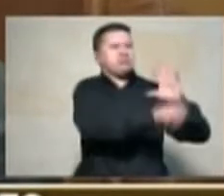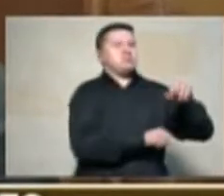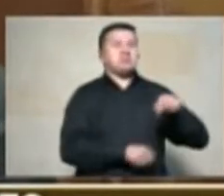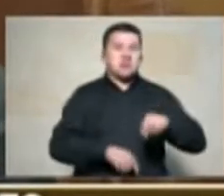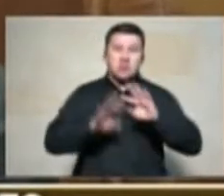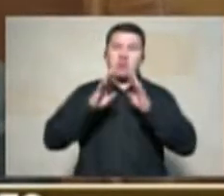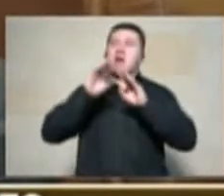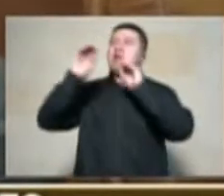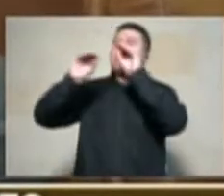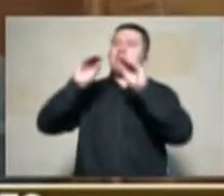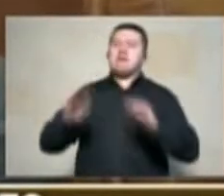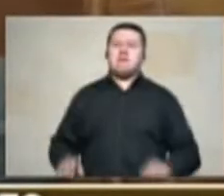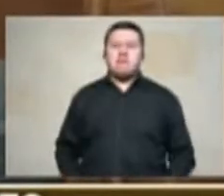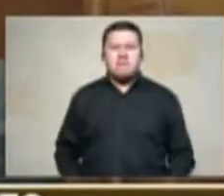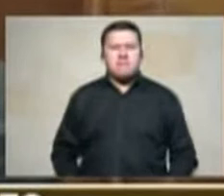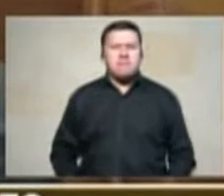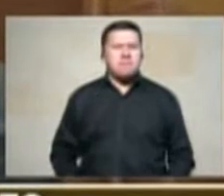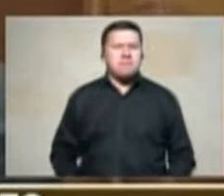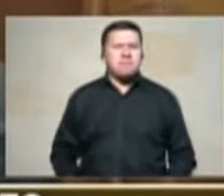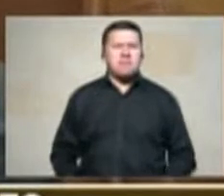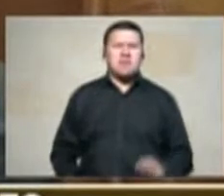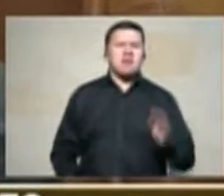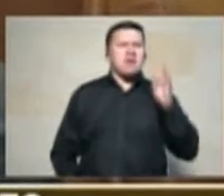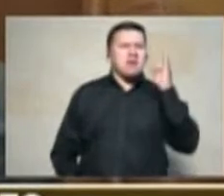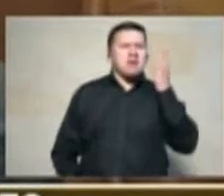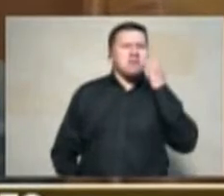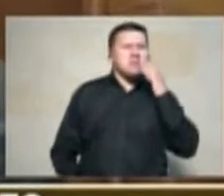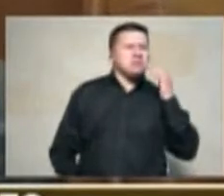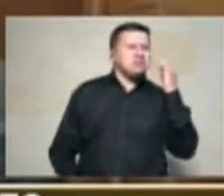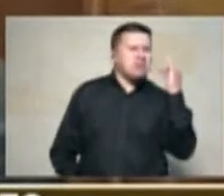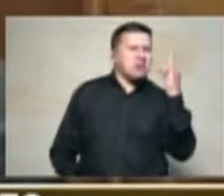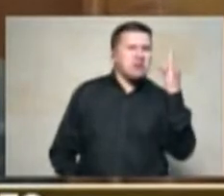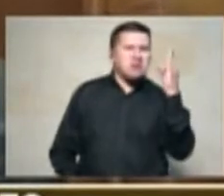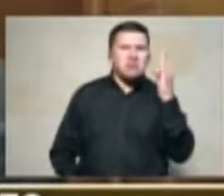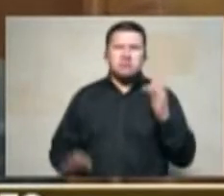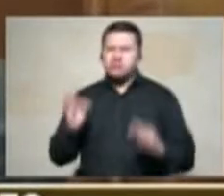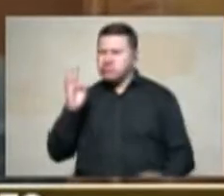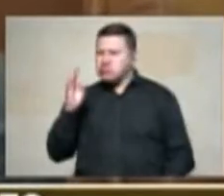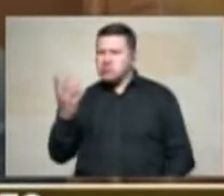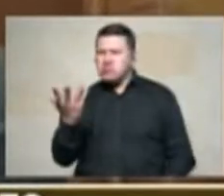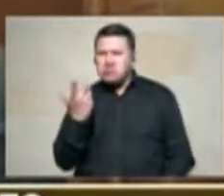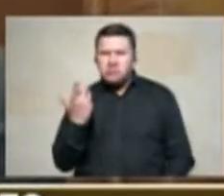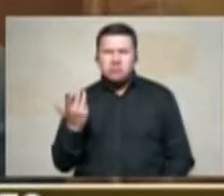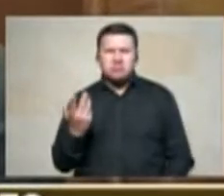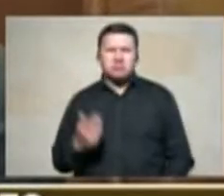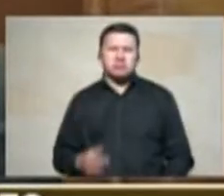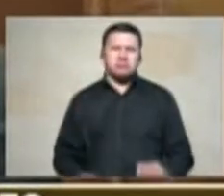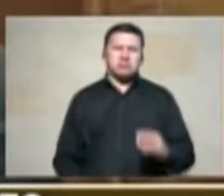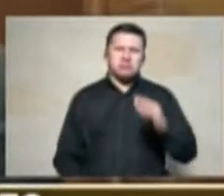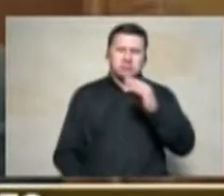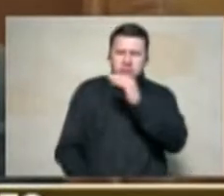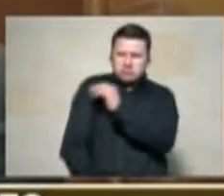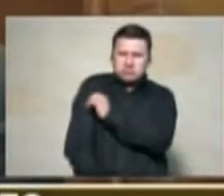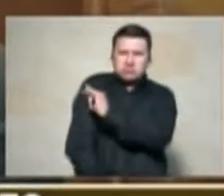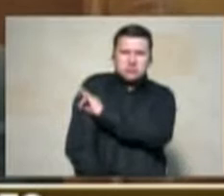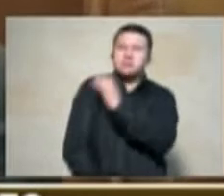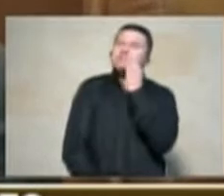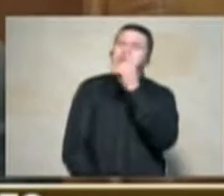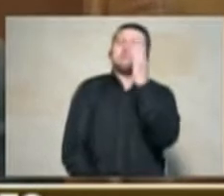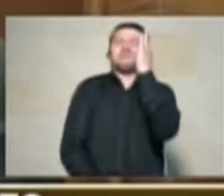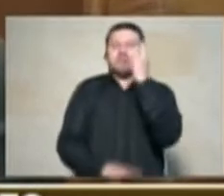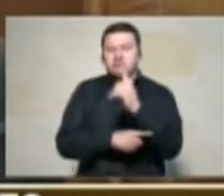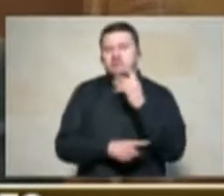y están los testimonios de los comandantes paramilitares